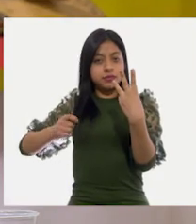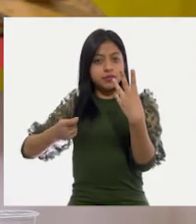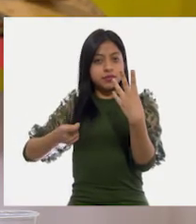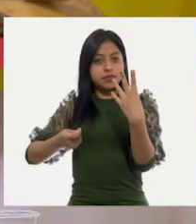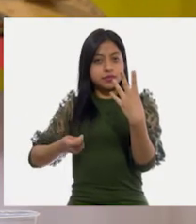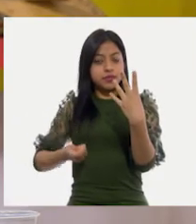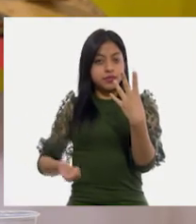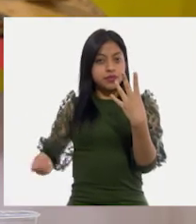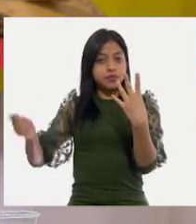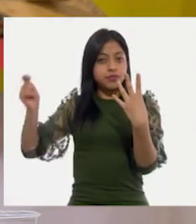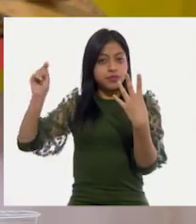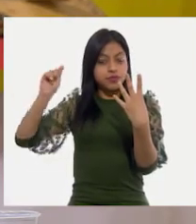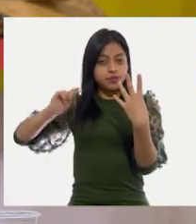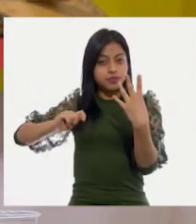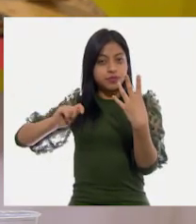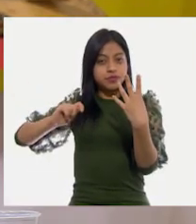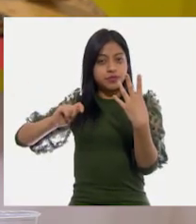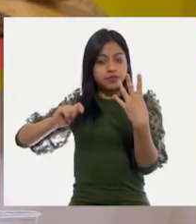Tres...